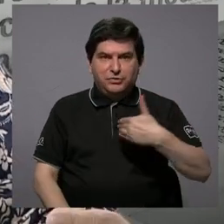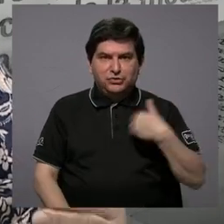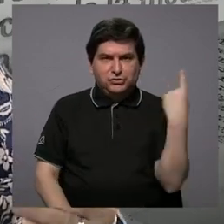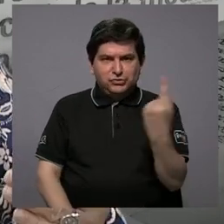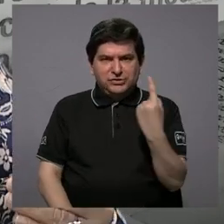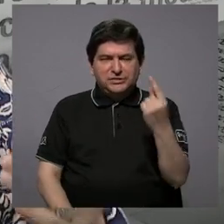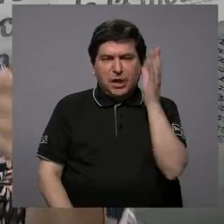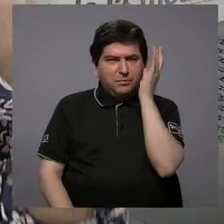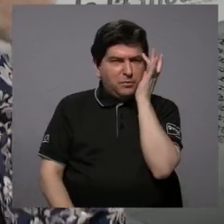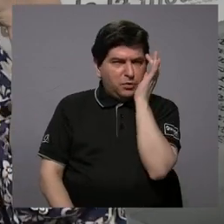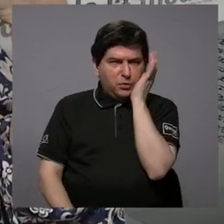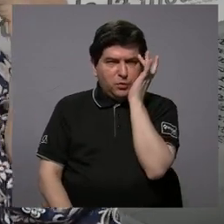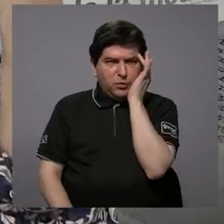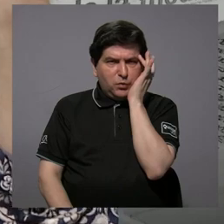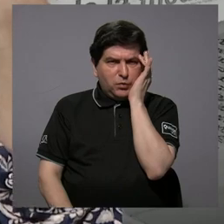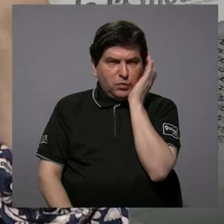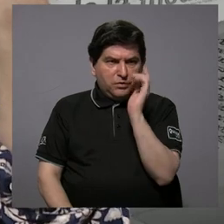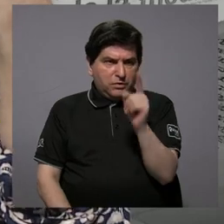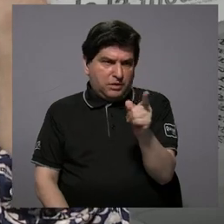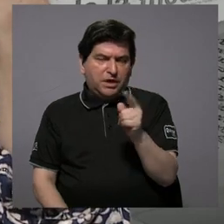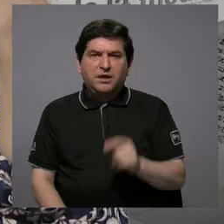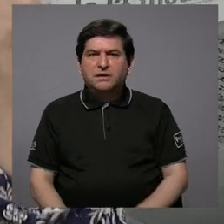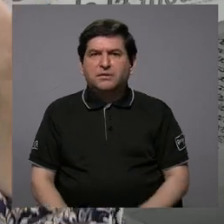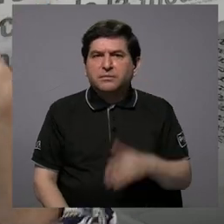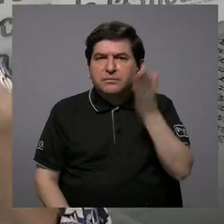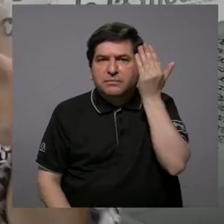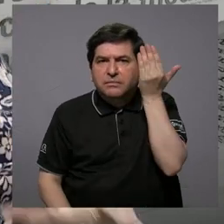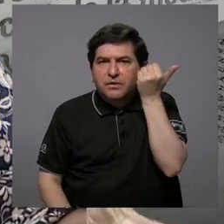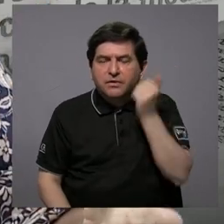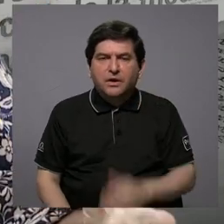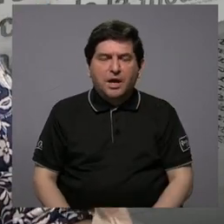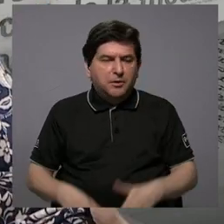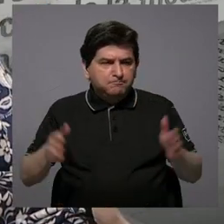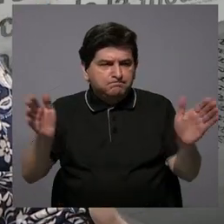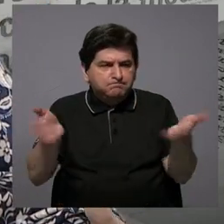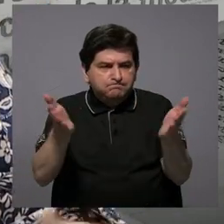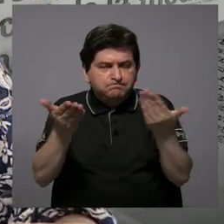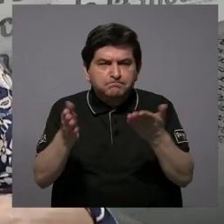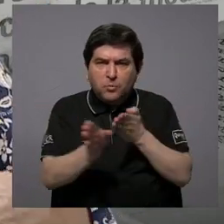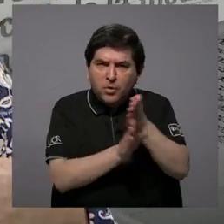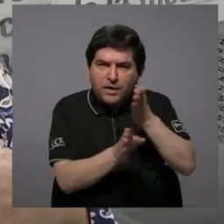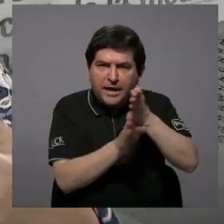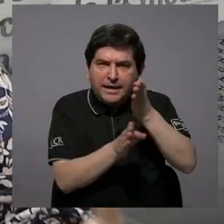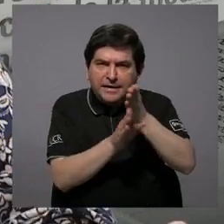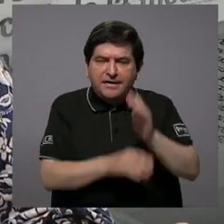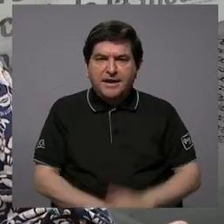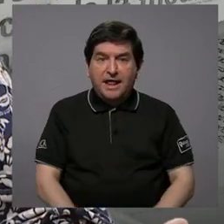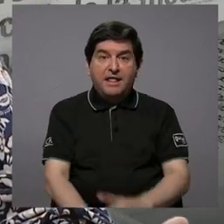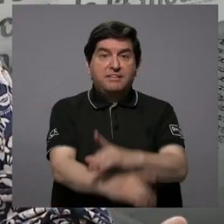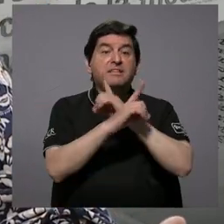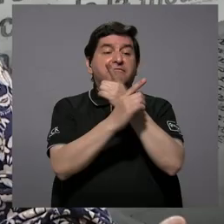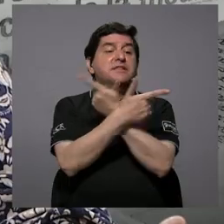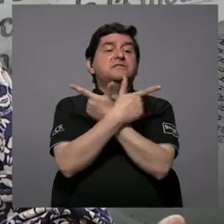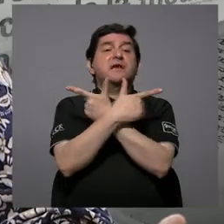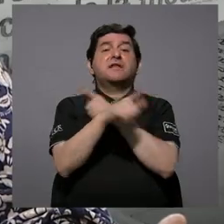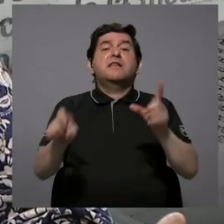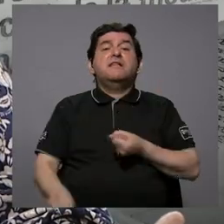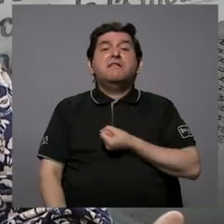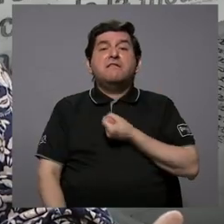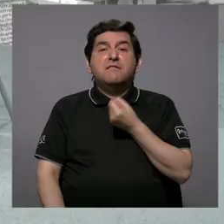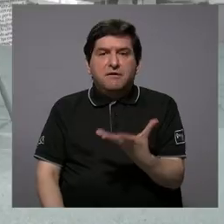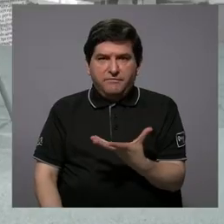siempre se preocupó mucho por promover esa carrera, por defender la libertad de